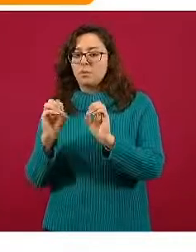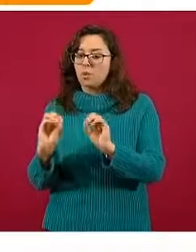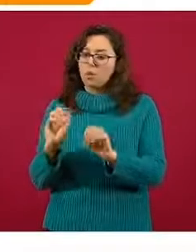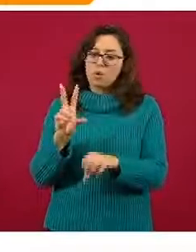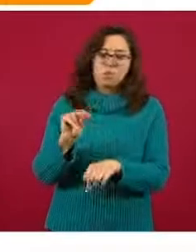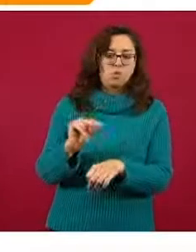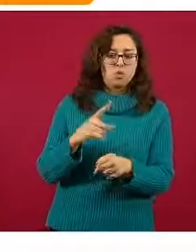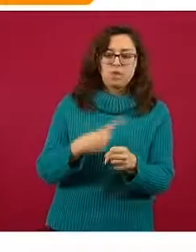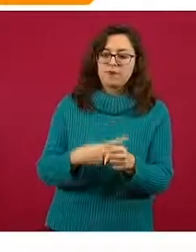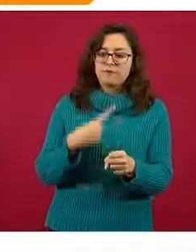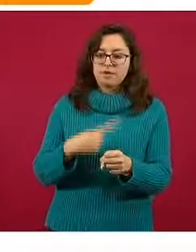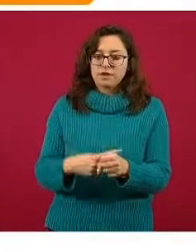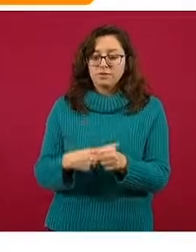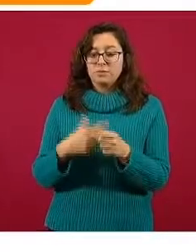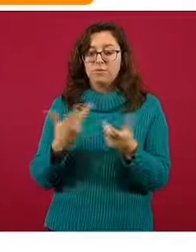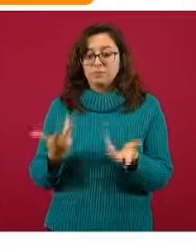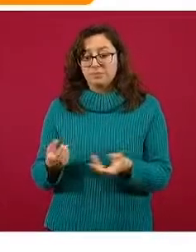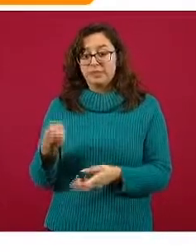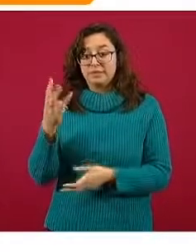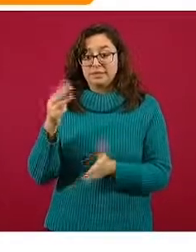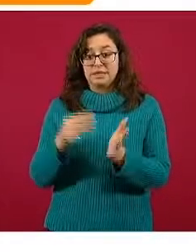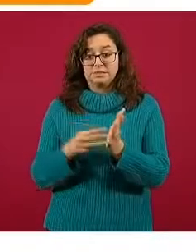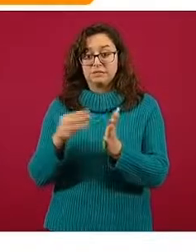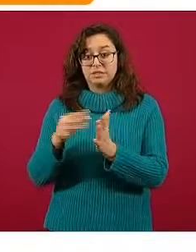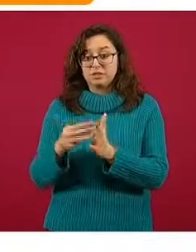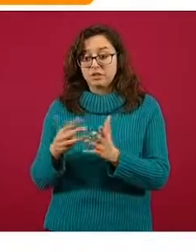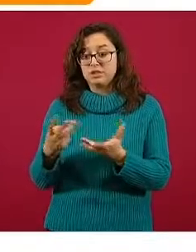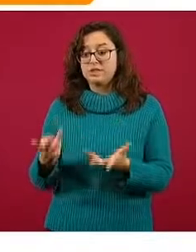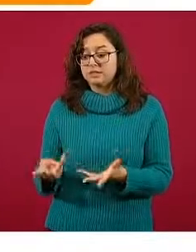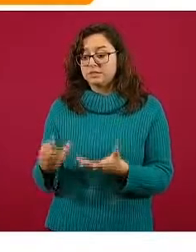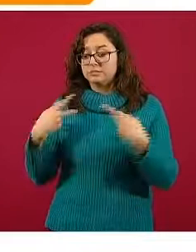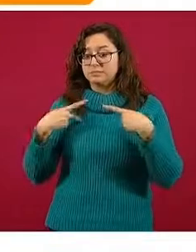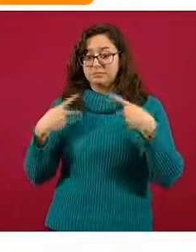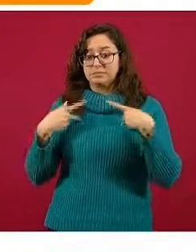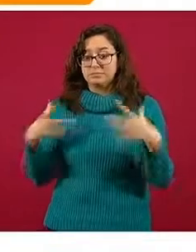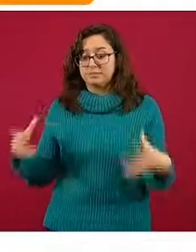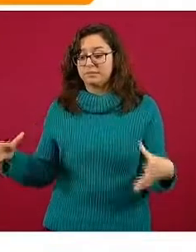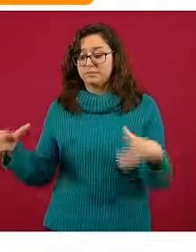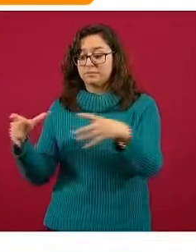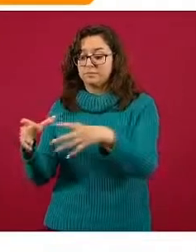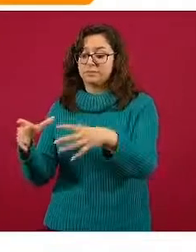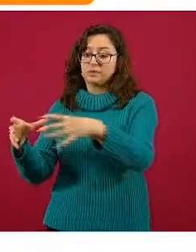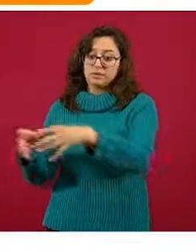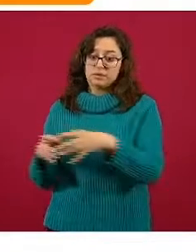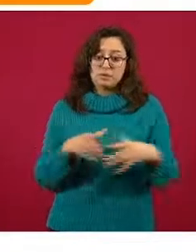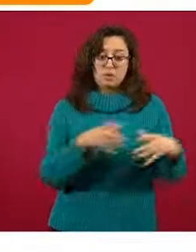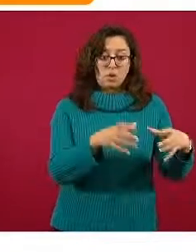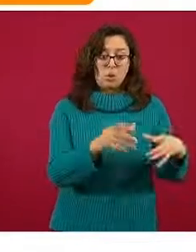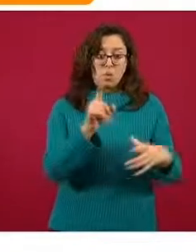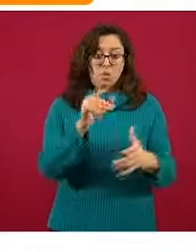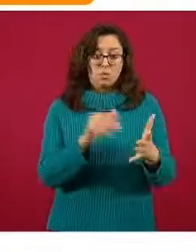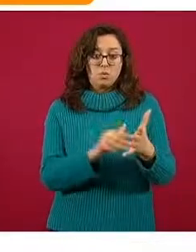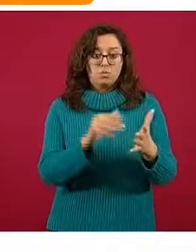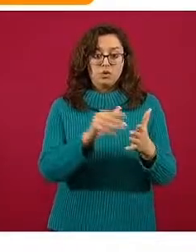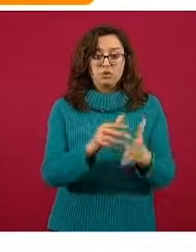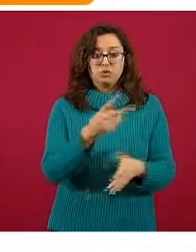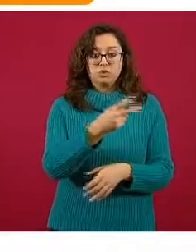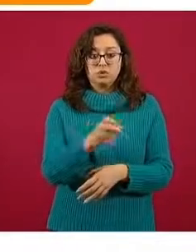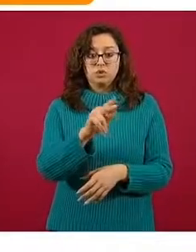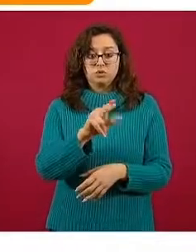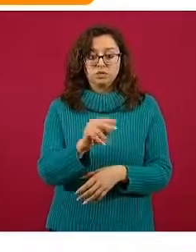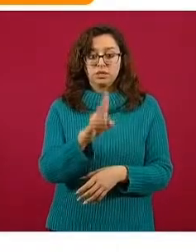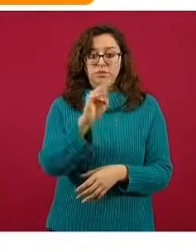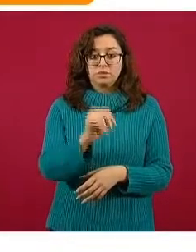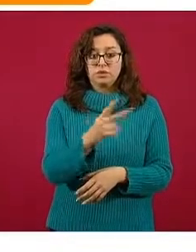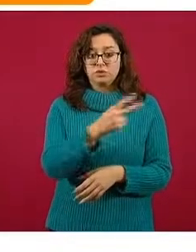o negativo. De esos 3.3 millones de personas, un millón 289 mil, 298 han resultado